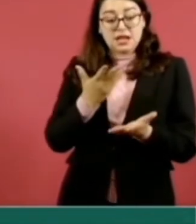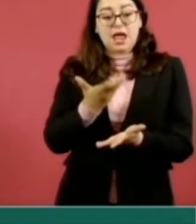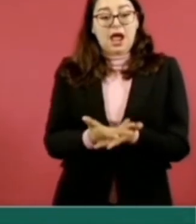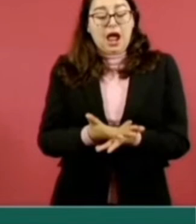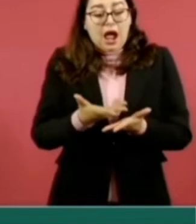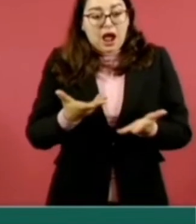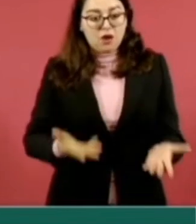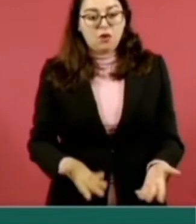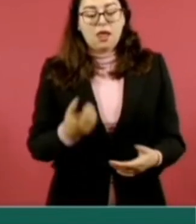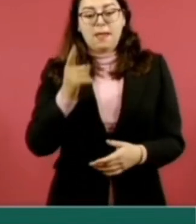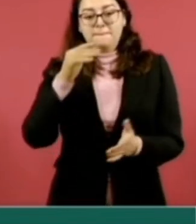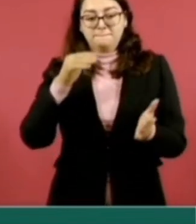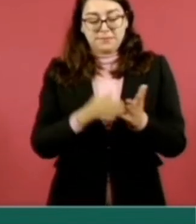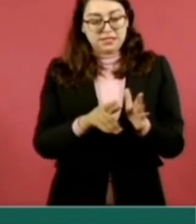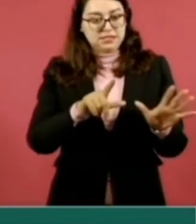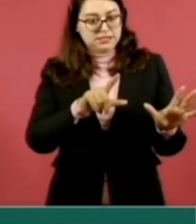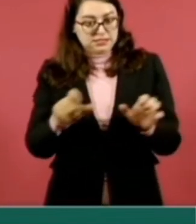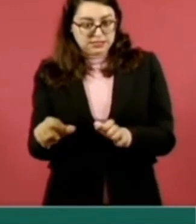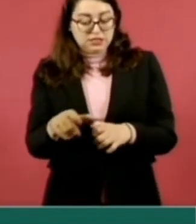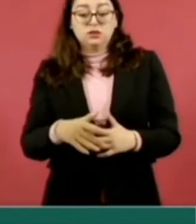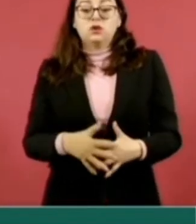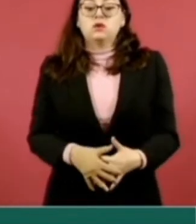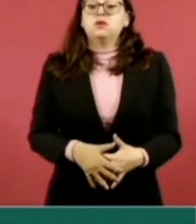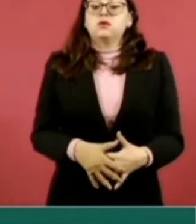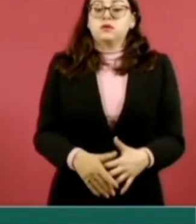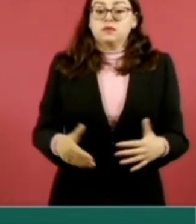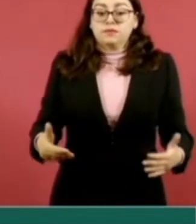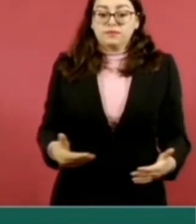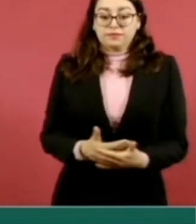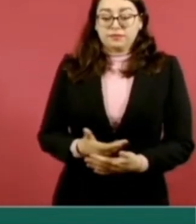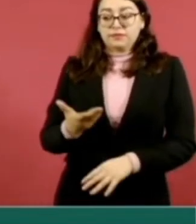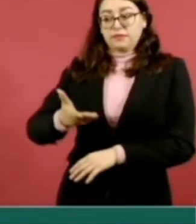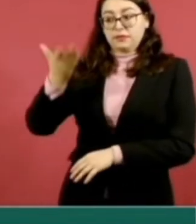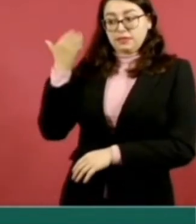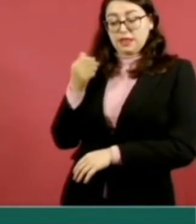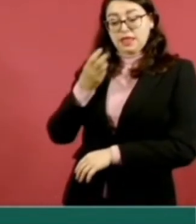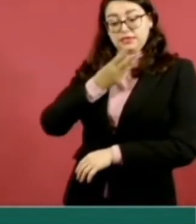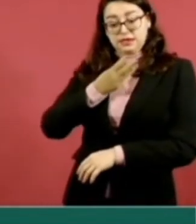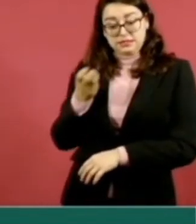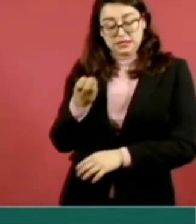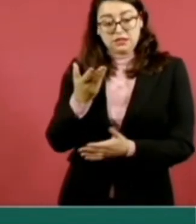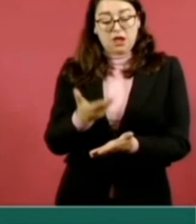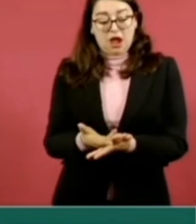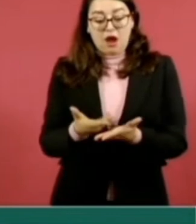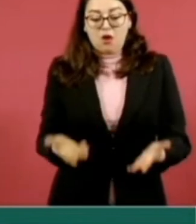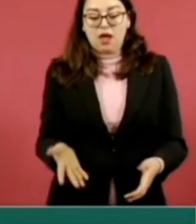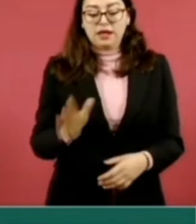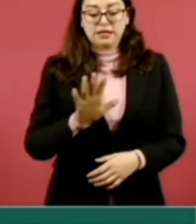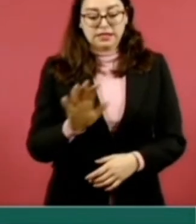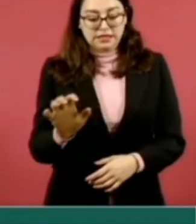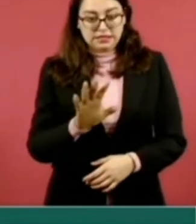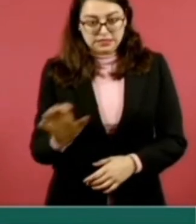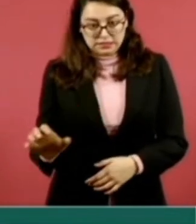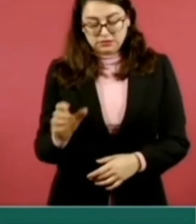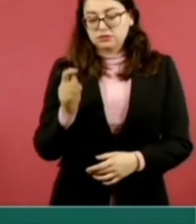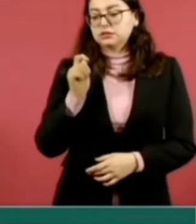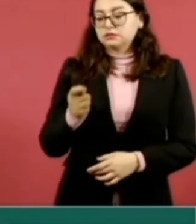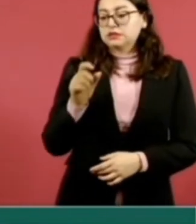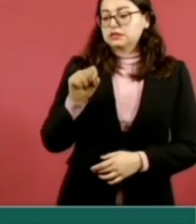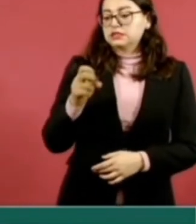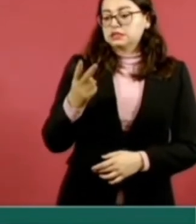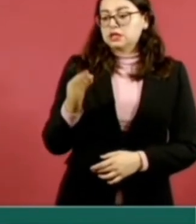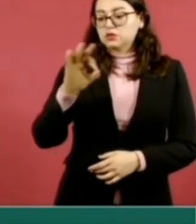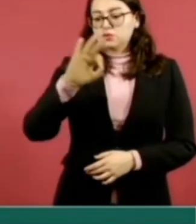760. Además, los partos atendidos pasaron de 332 a 538, un incremento del 62 por ciento.